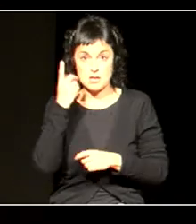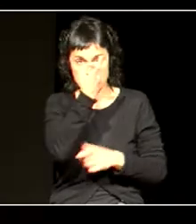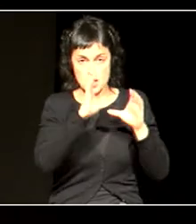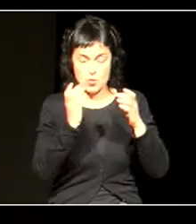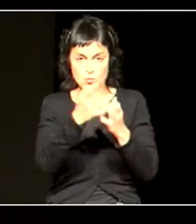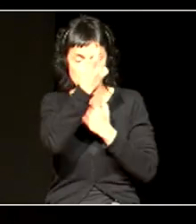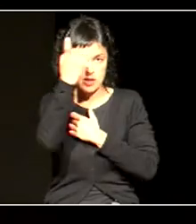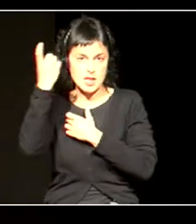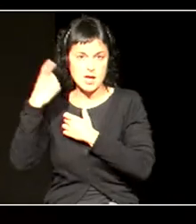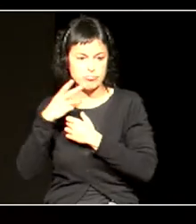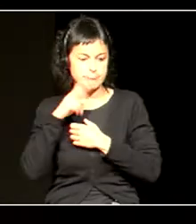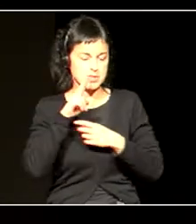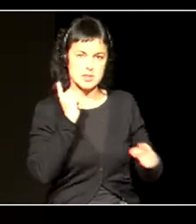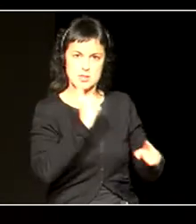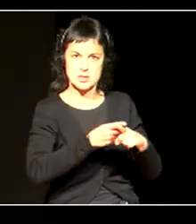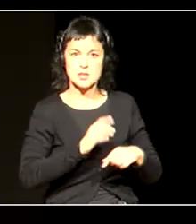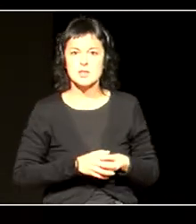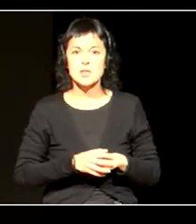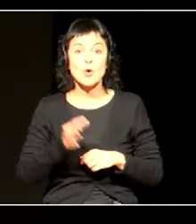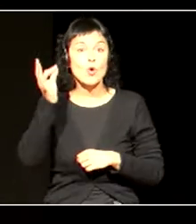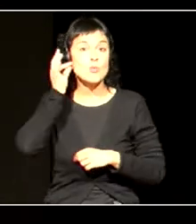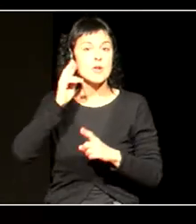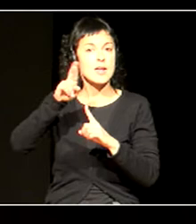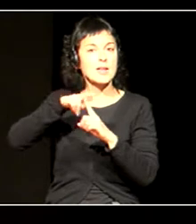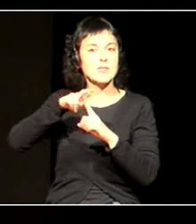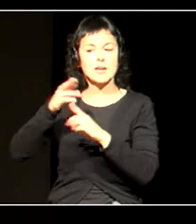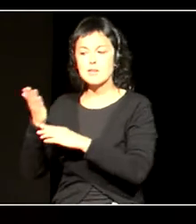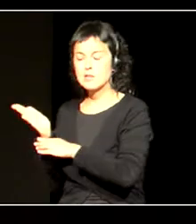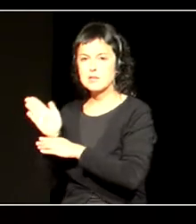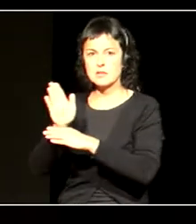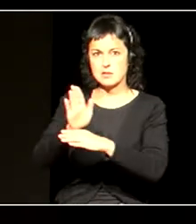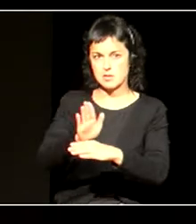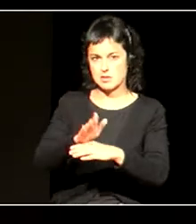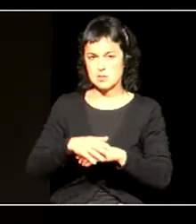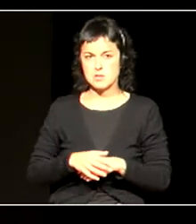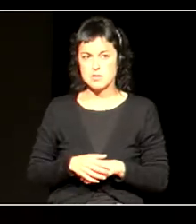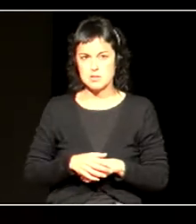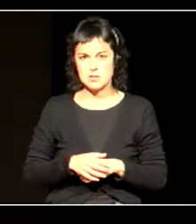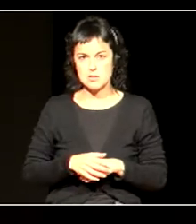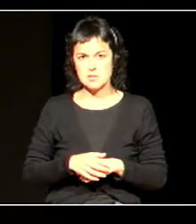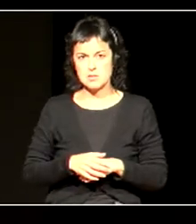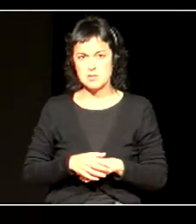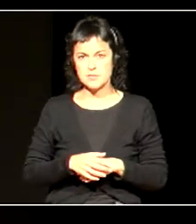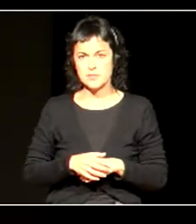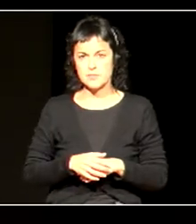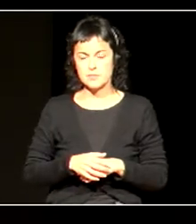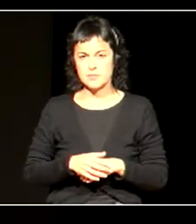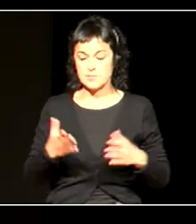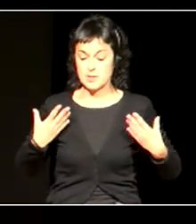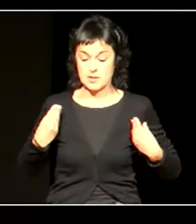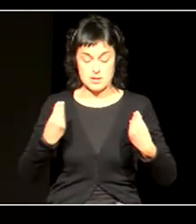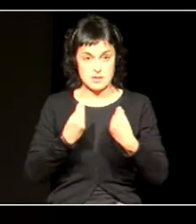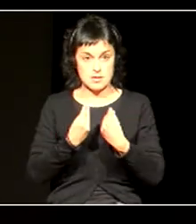Emakume erreferenteak gerturatzen dizkiegu. Elkar bizitza baketsuagoa edo